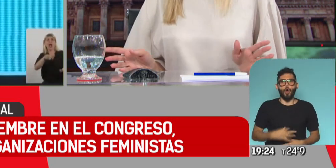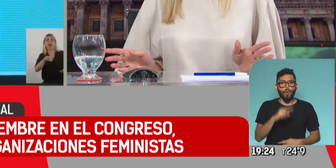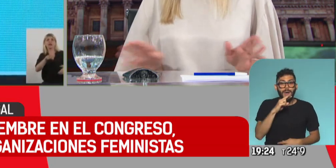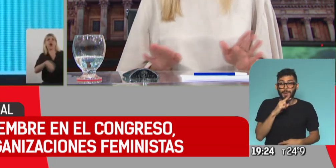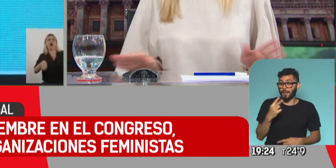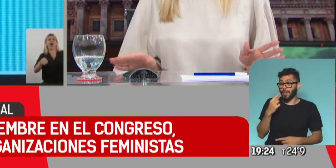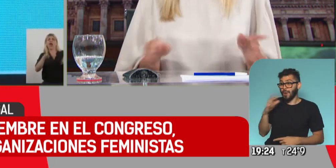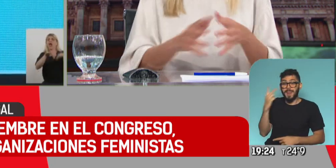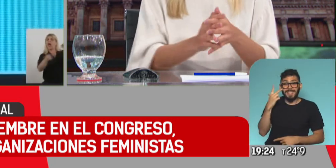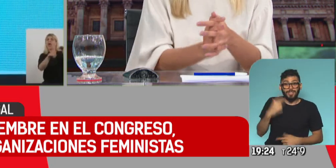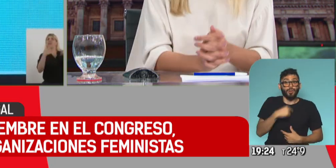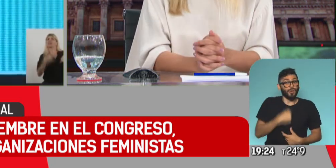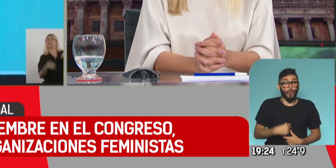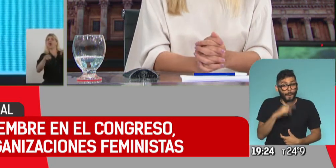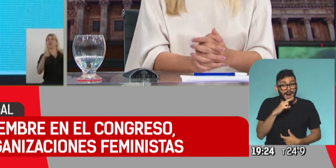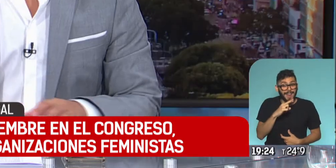2018, nunca más se la sacó. Sí, lo hemos visto.